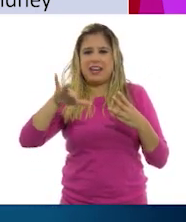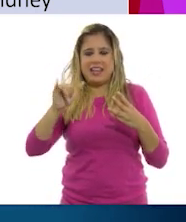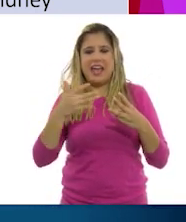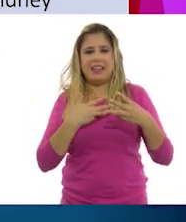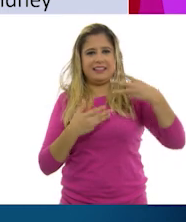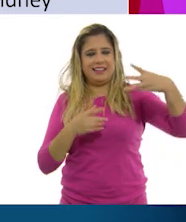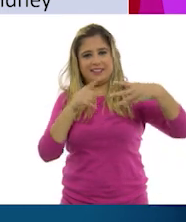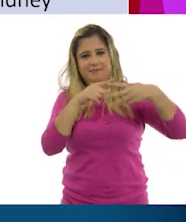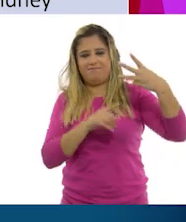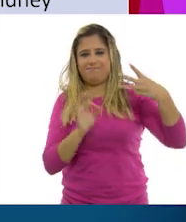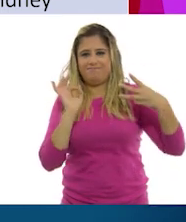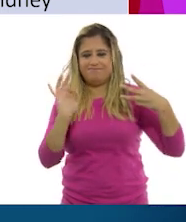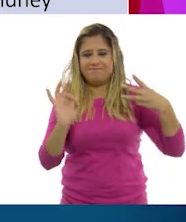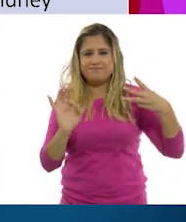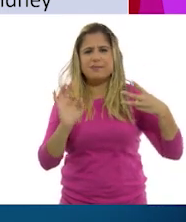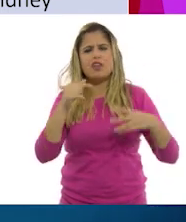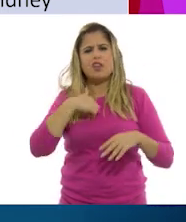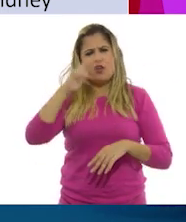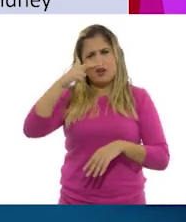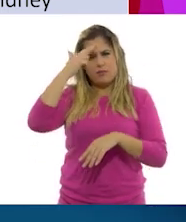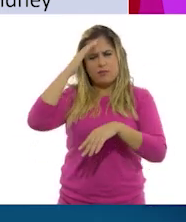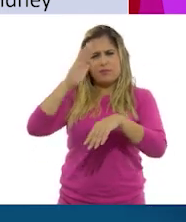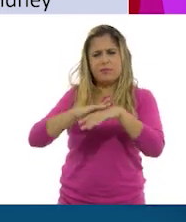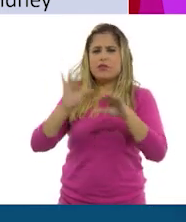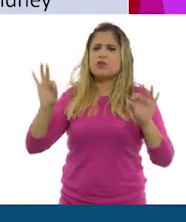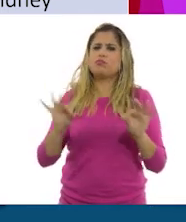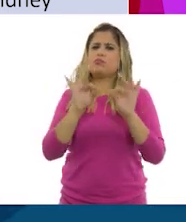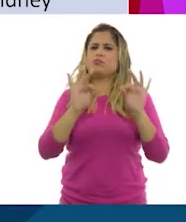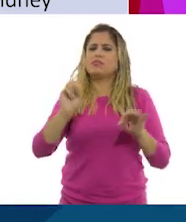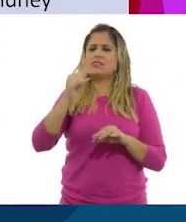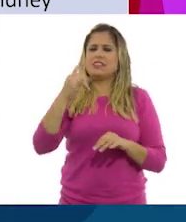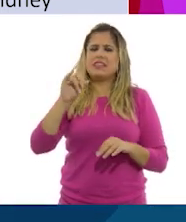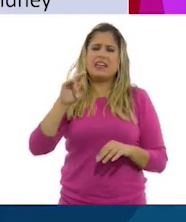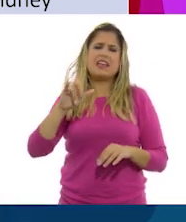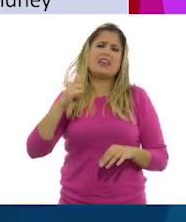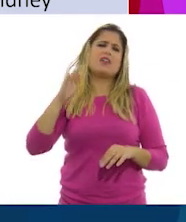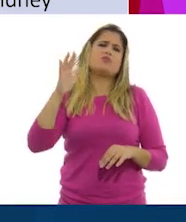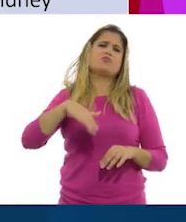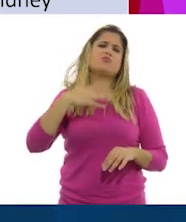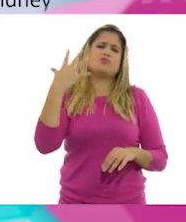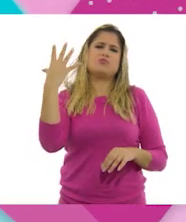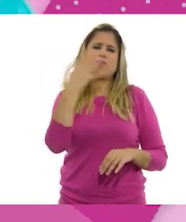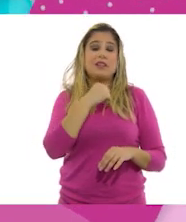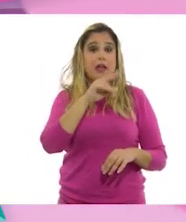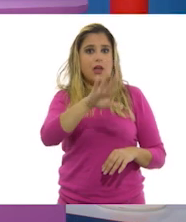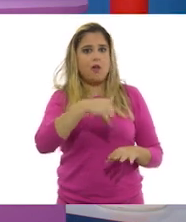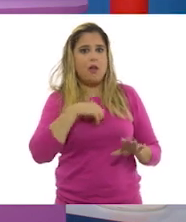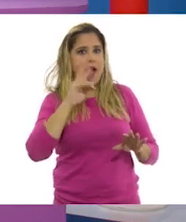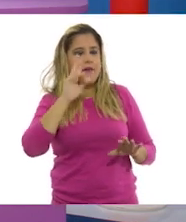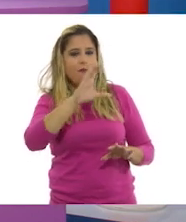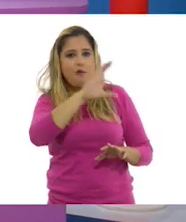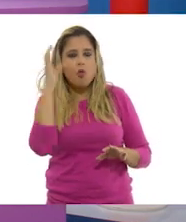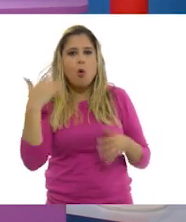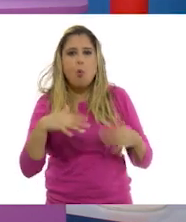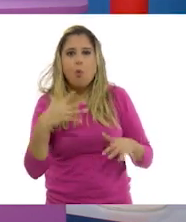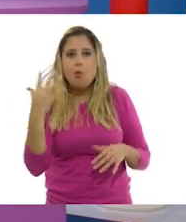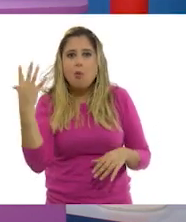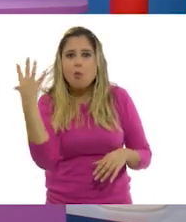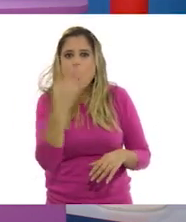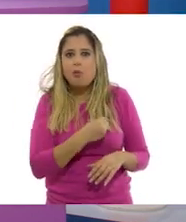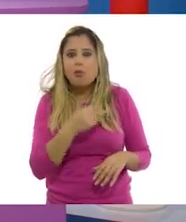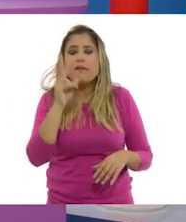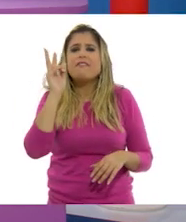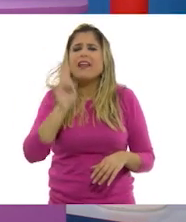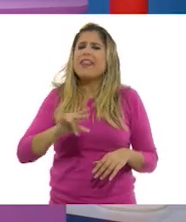el edificio de ópera de Sydney, que es hermoso. Sí, maestro. Yo he visto fotos y me encanta. Sí. Esto es